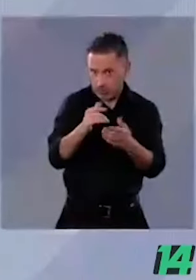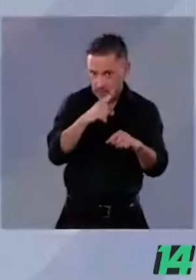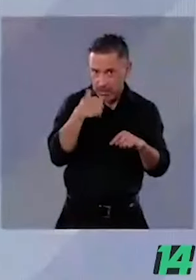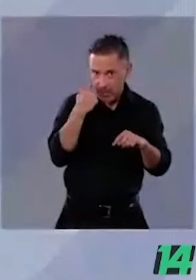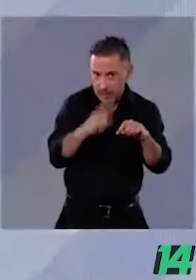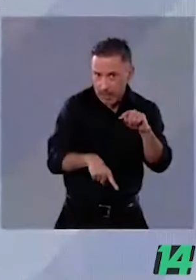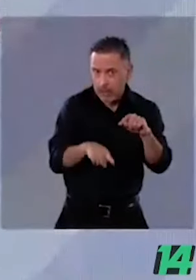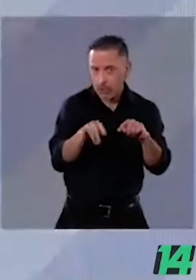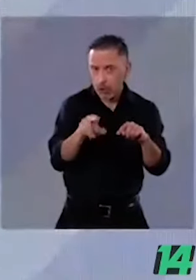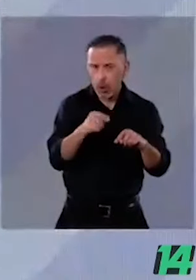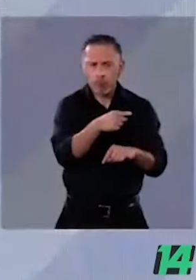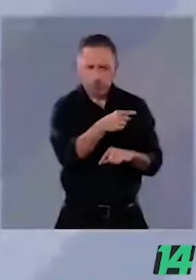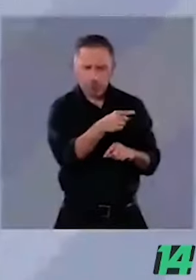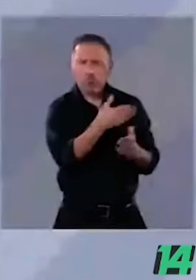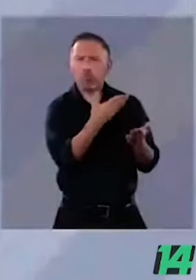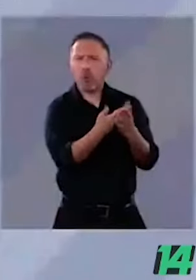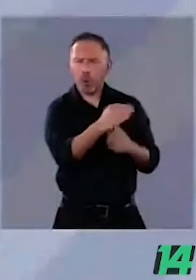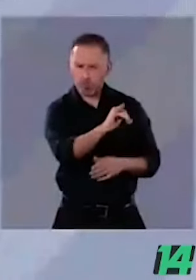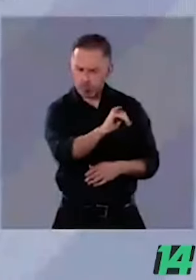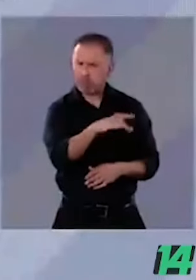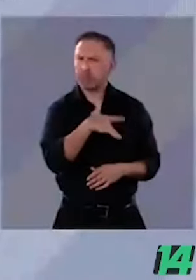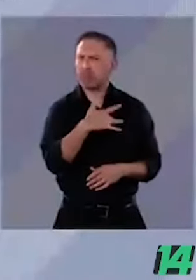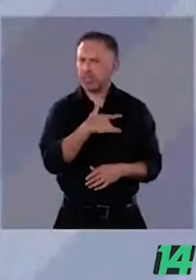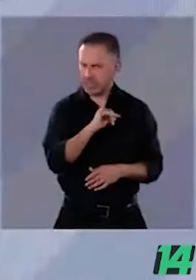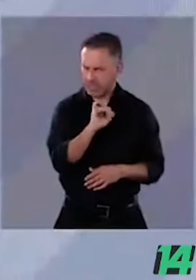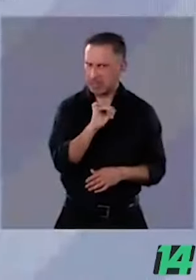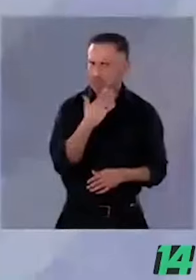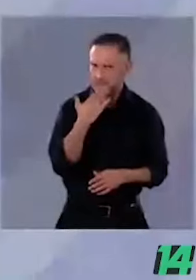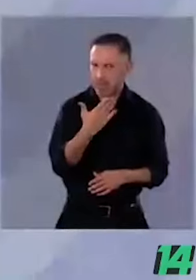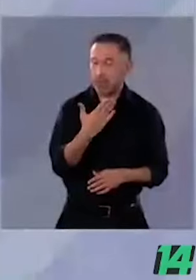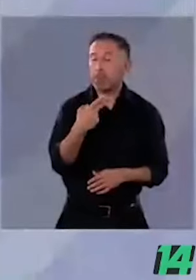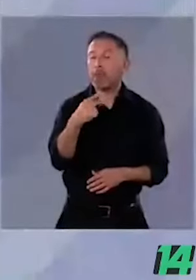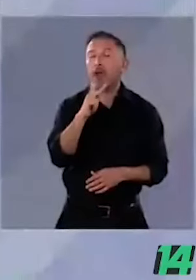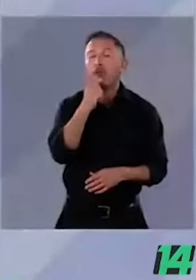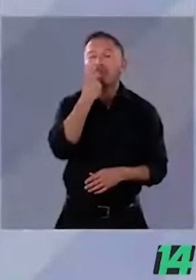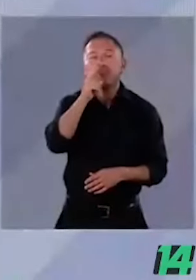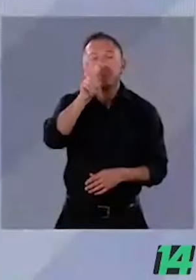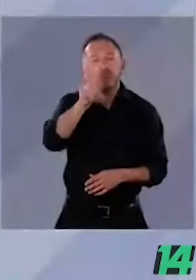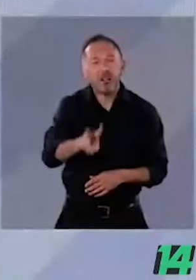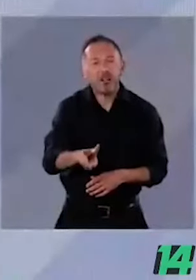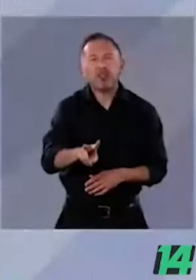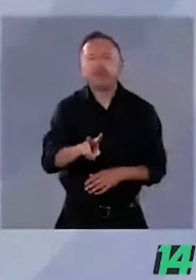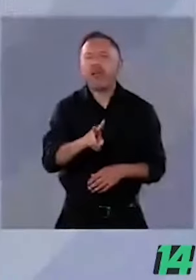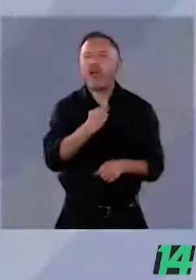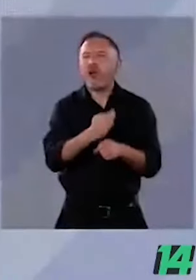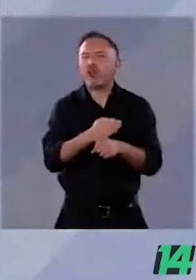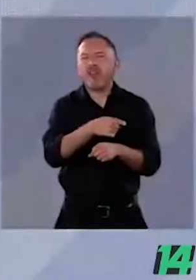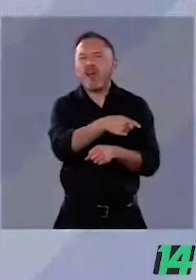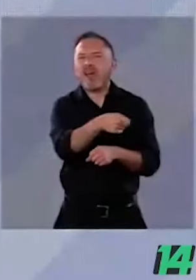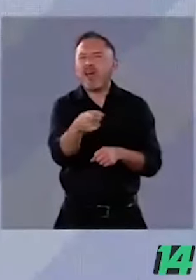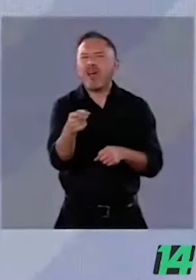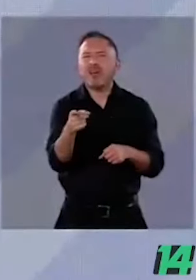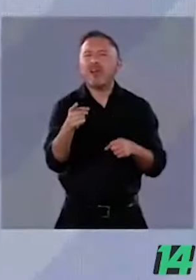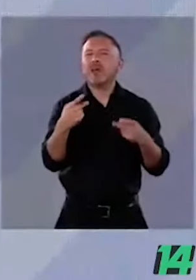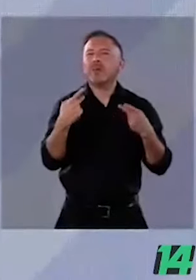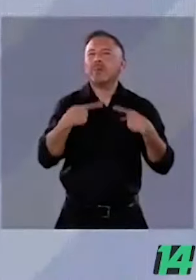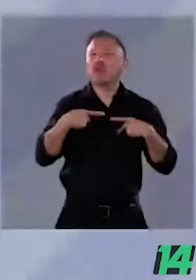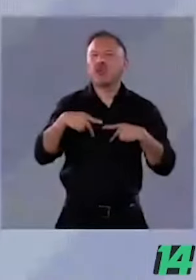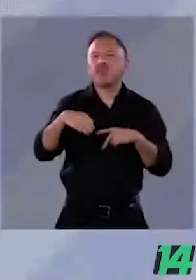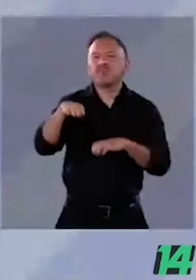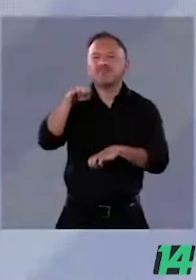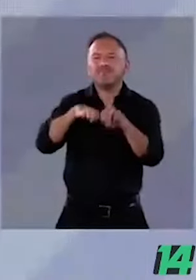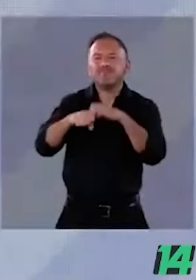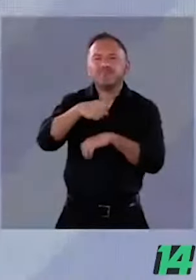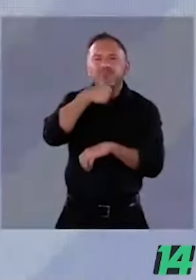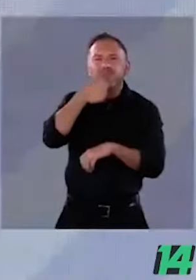es que yo aquí dije cómo se han dedicado a extorsionar a las personas adultas mayores